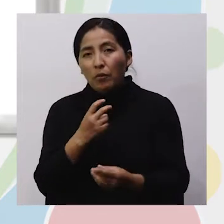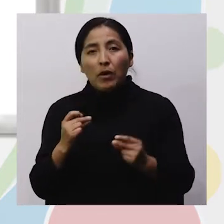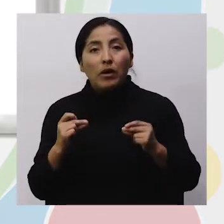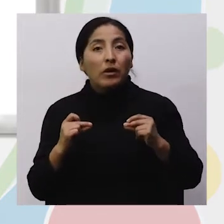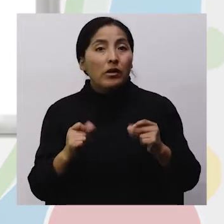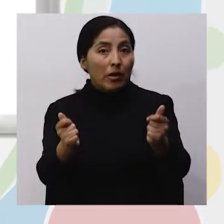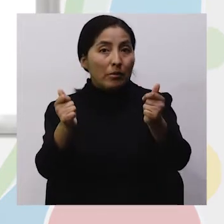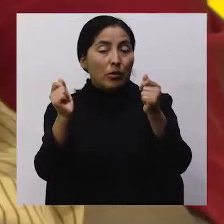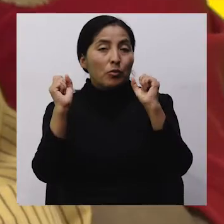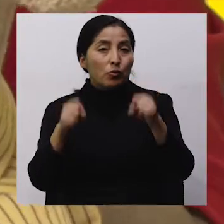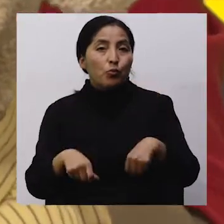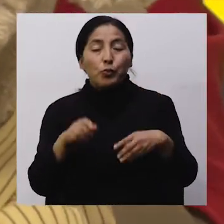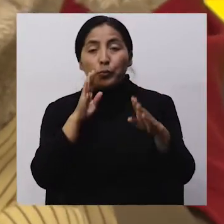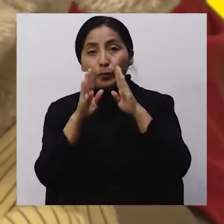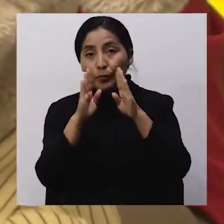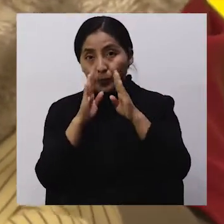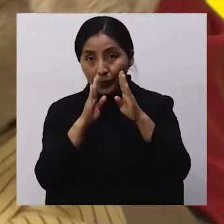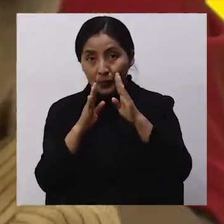¡Ah!